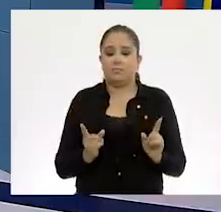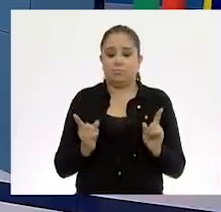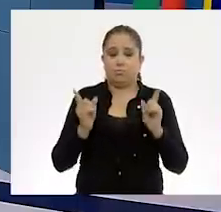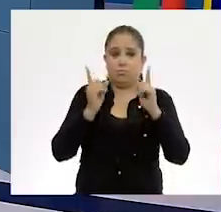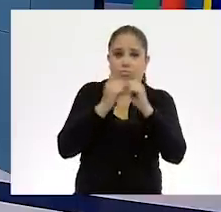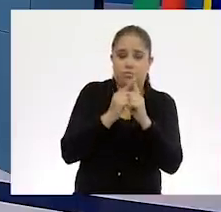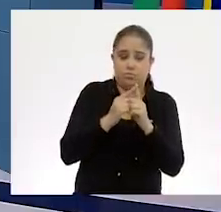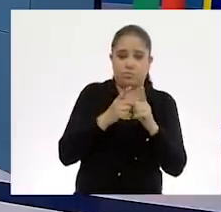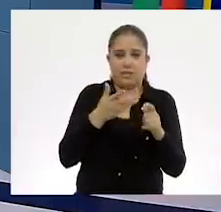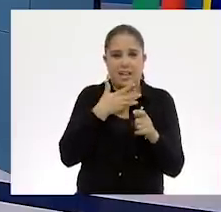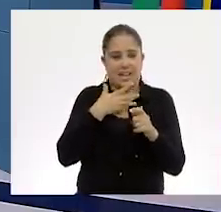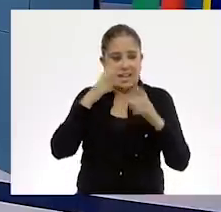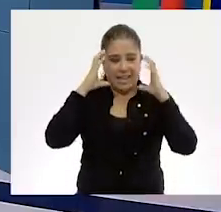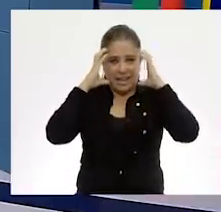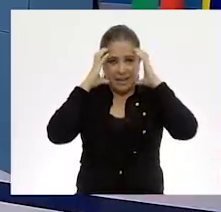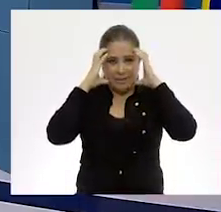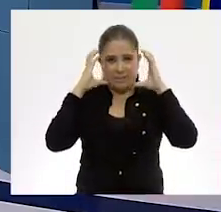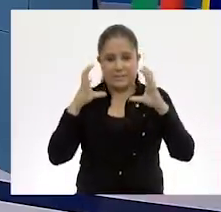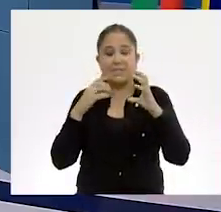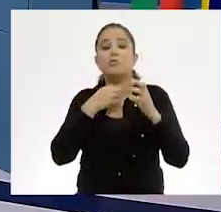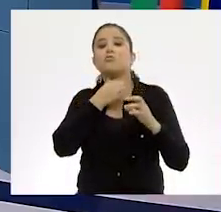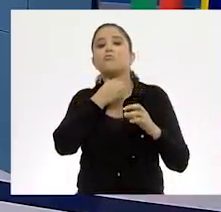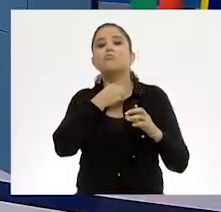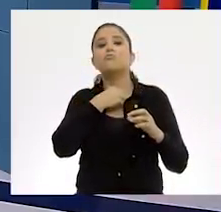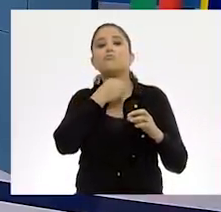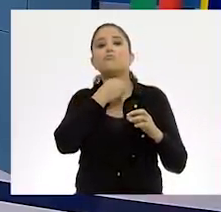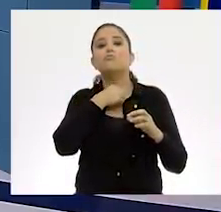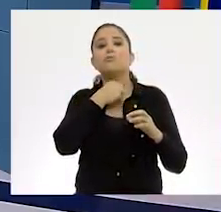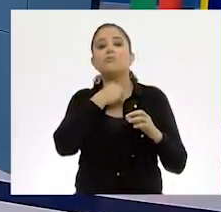se dan cuenta, ya aquí tenemos una cabecita o un cuellito.